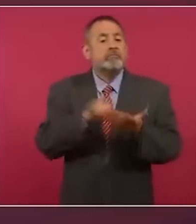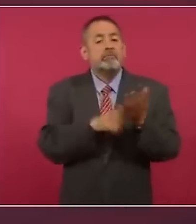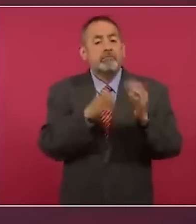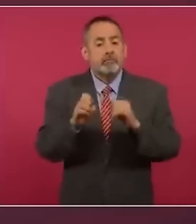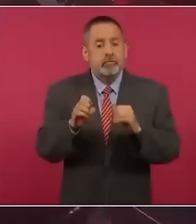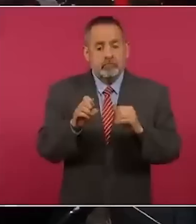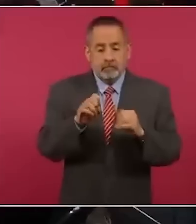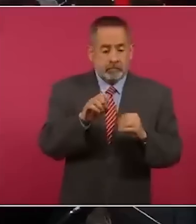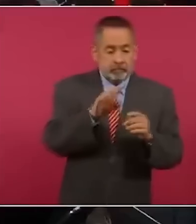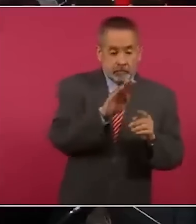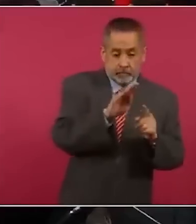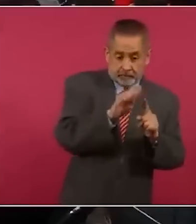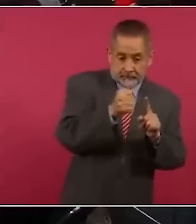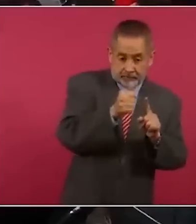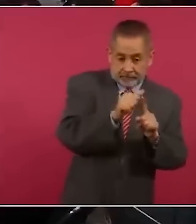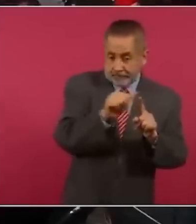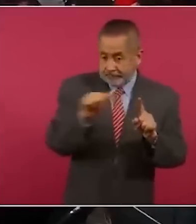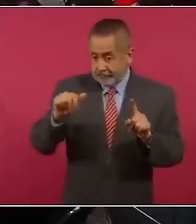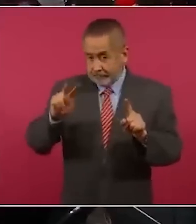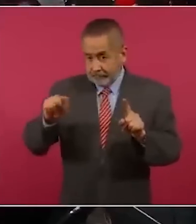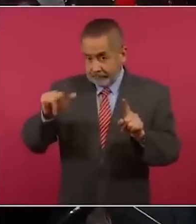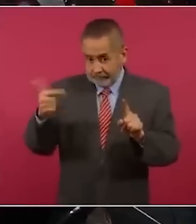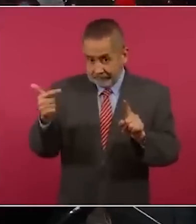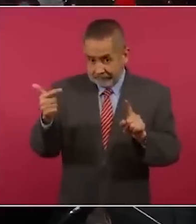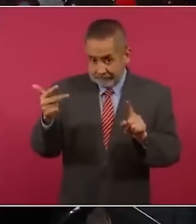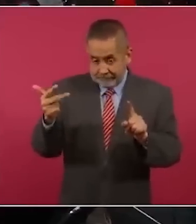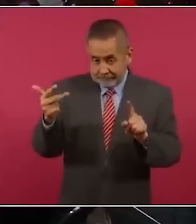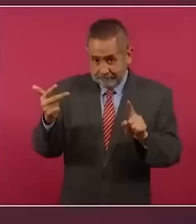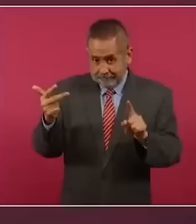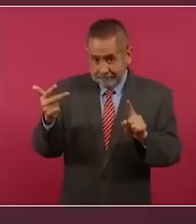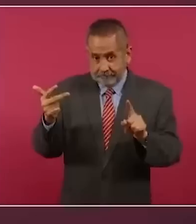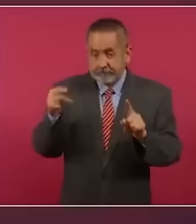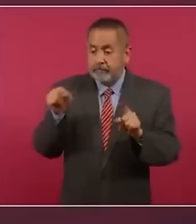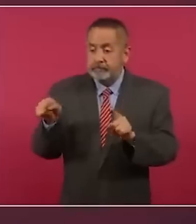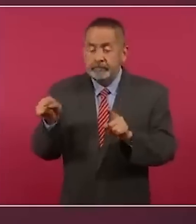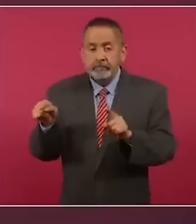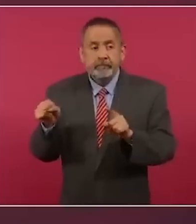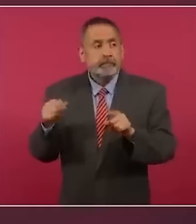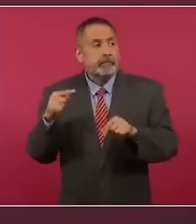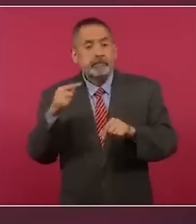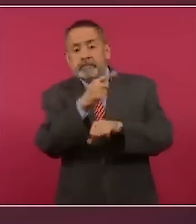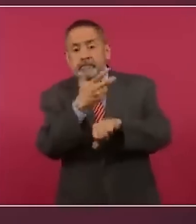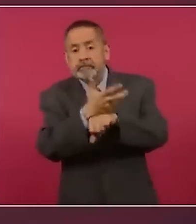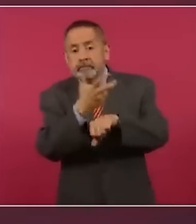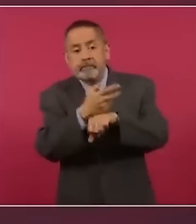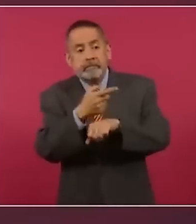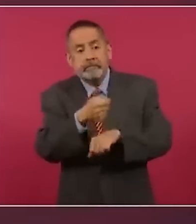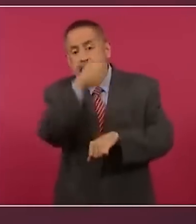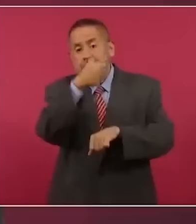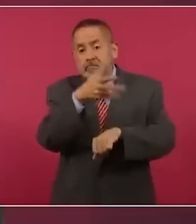2013, se le dio autorización a varias farmacéuticas en los Estados Unidos